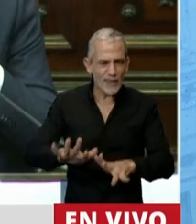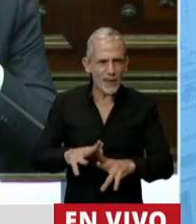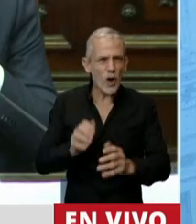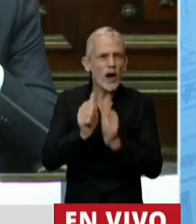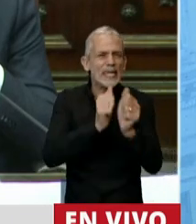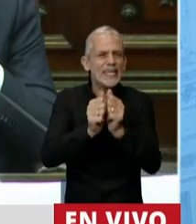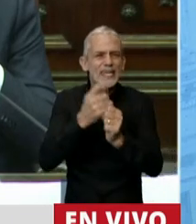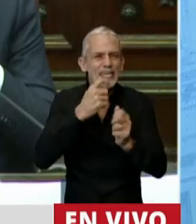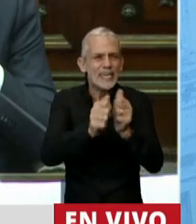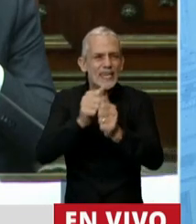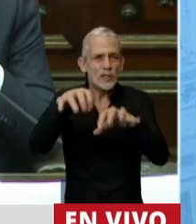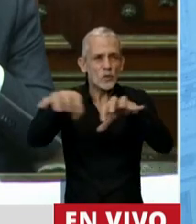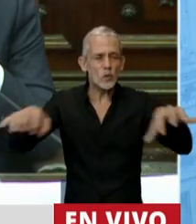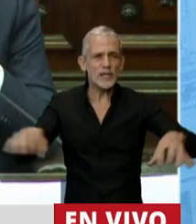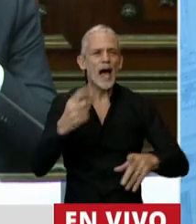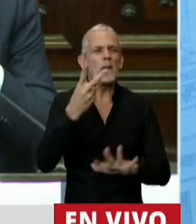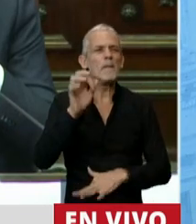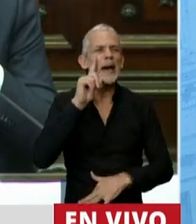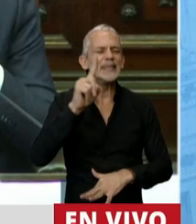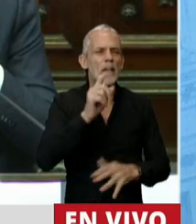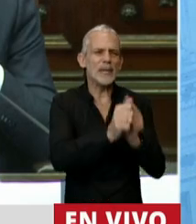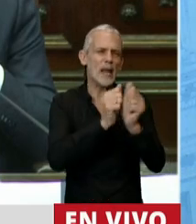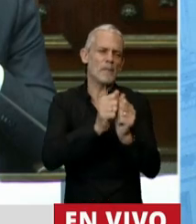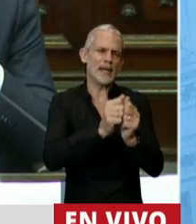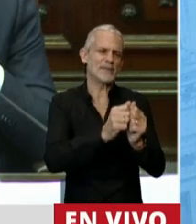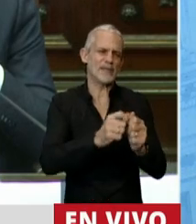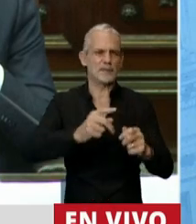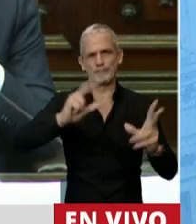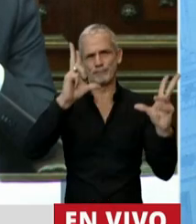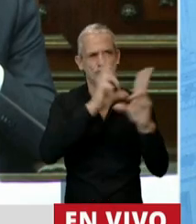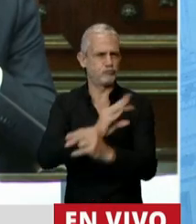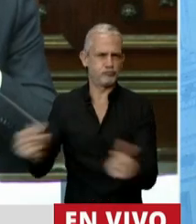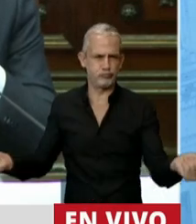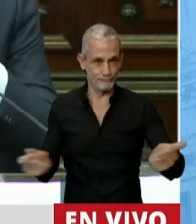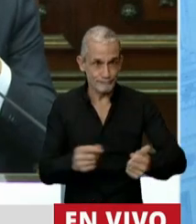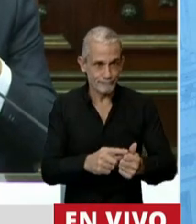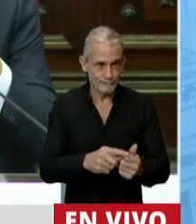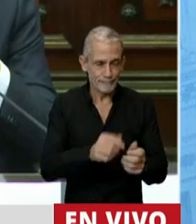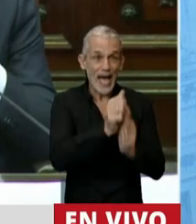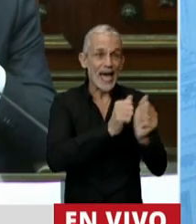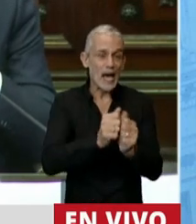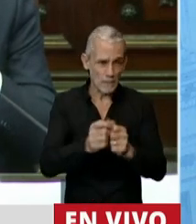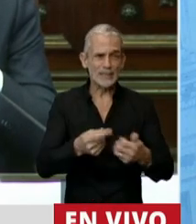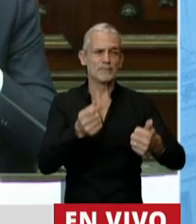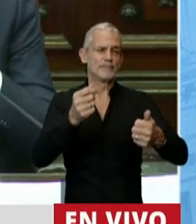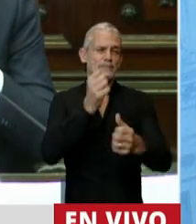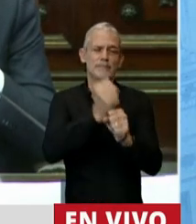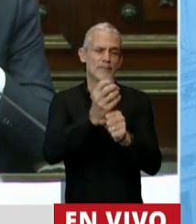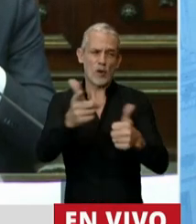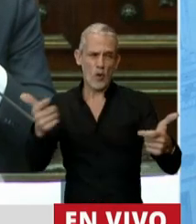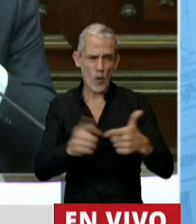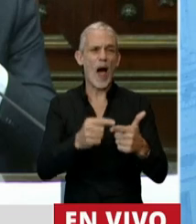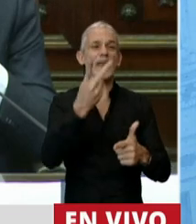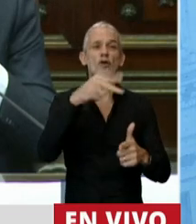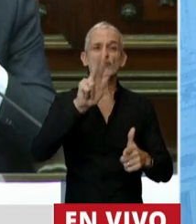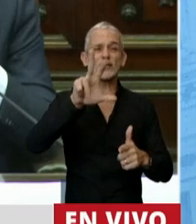industrial, desaparecieron 20.000 empresas, la capacidad ociosa de la industria era del 40%, el desempleo había llegado a dos dígitos,